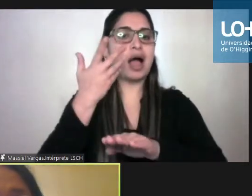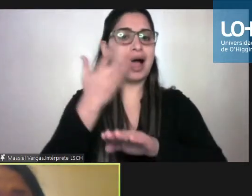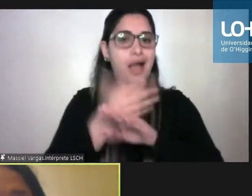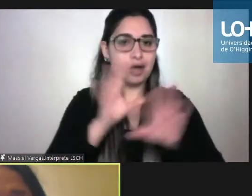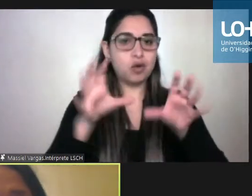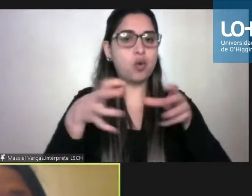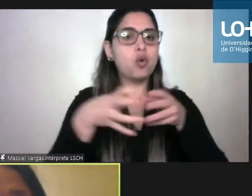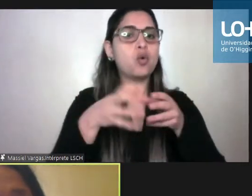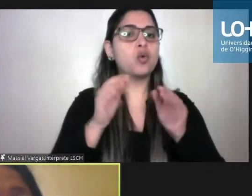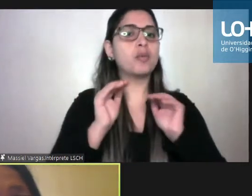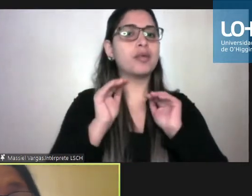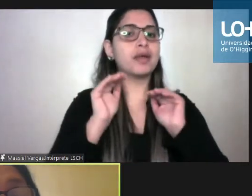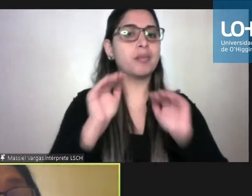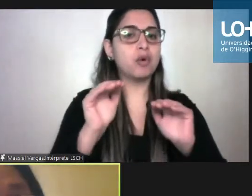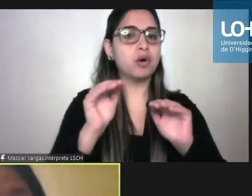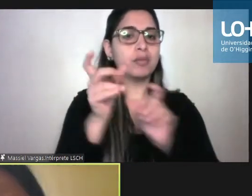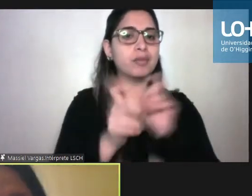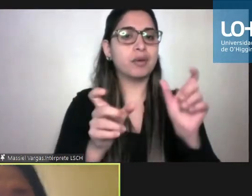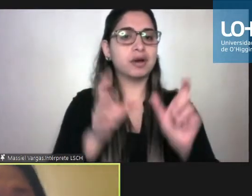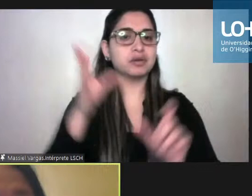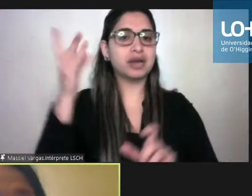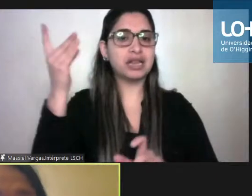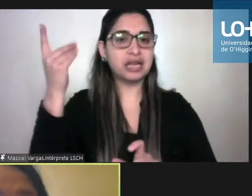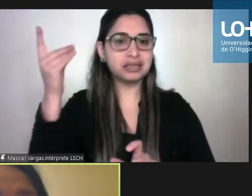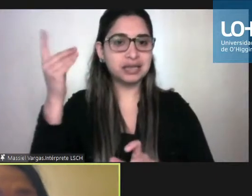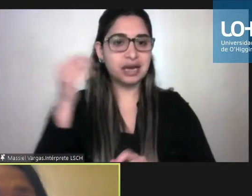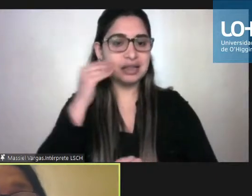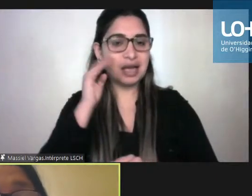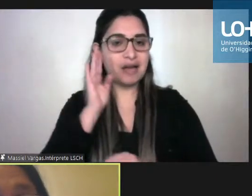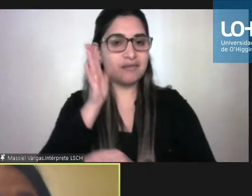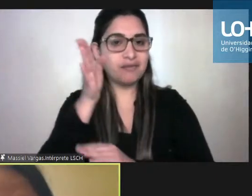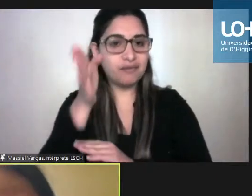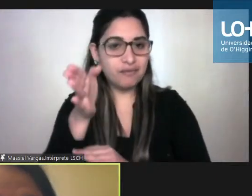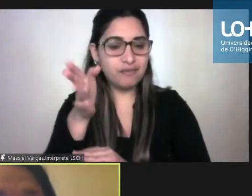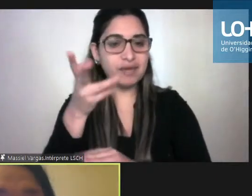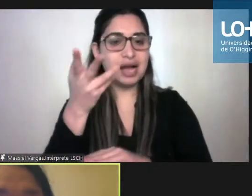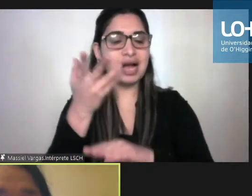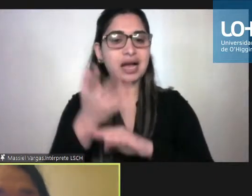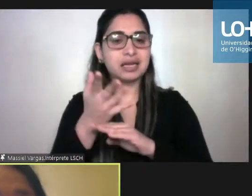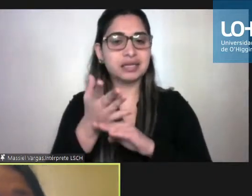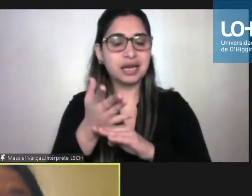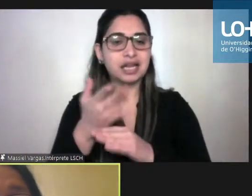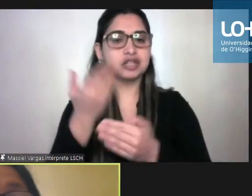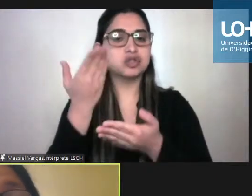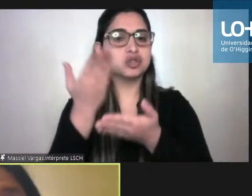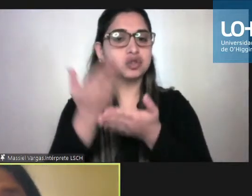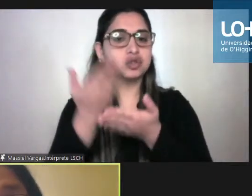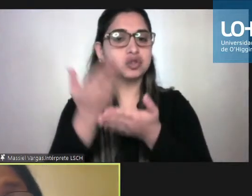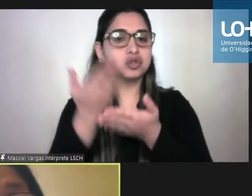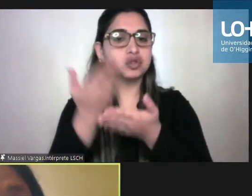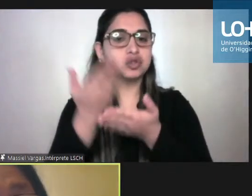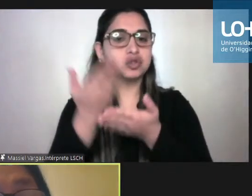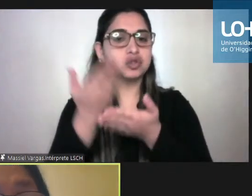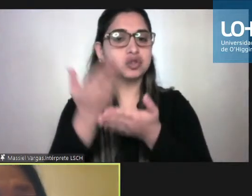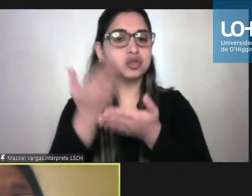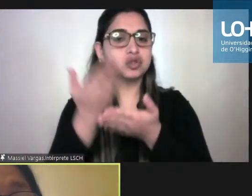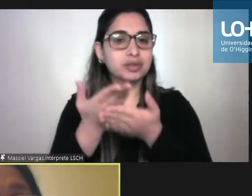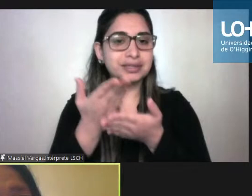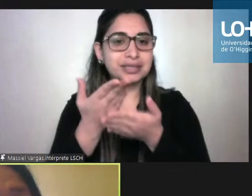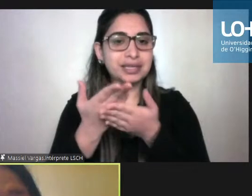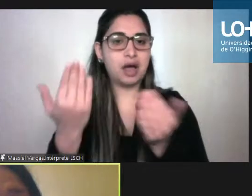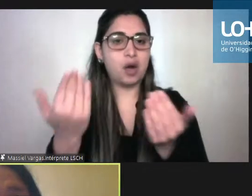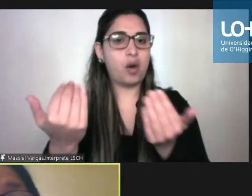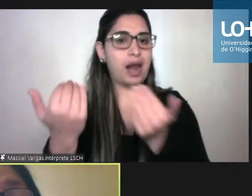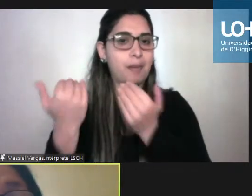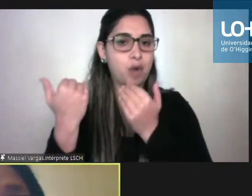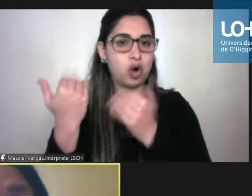estudiantes con discapacidad yo les pido que vayan a esa instancia soliciten los apoyos ojo porque si el estudiante